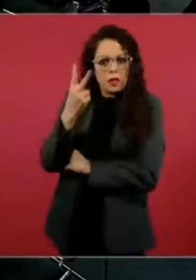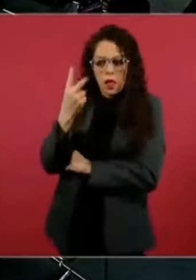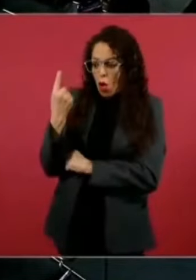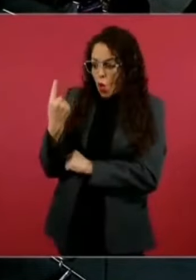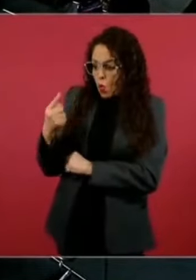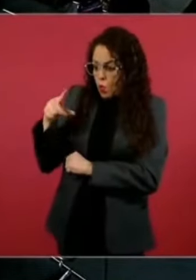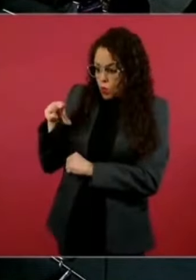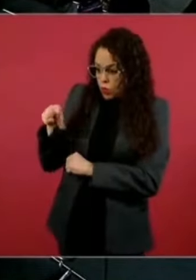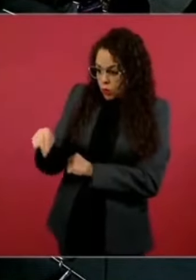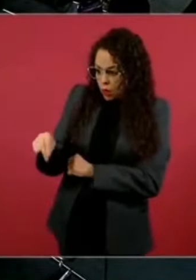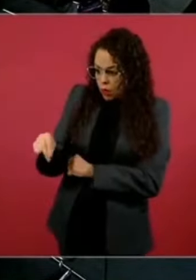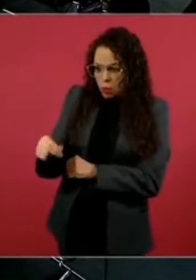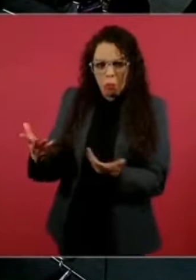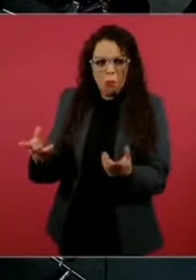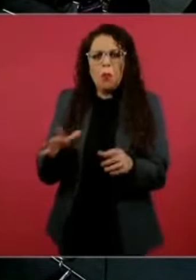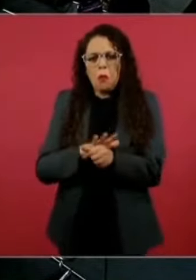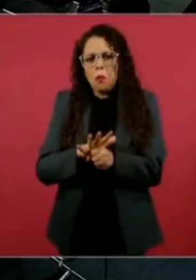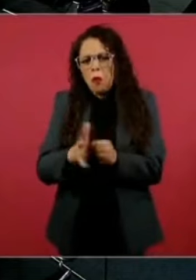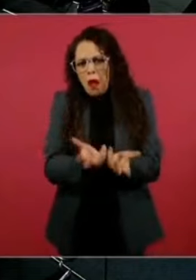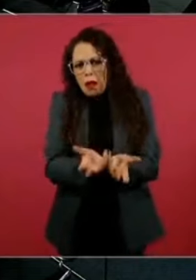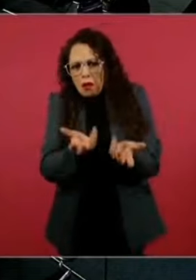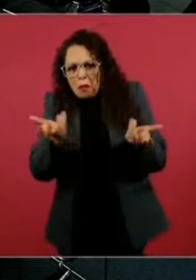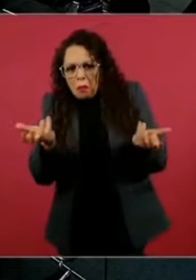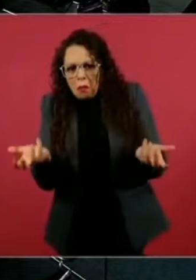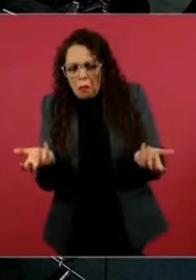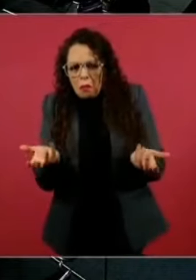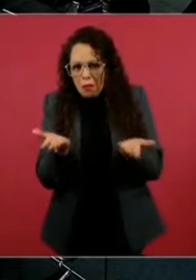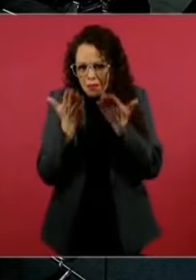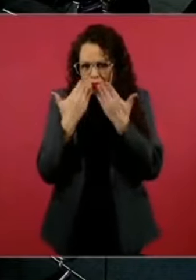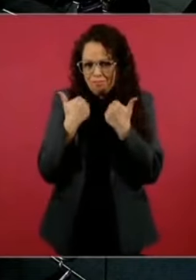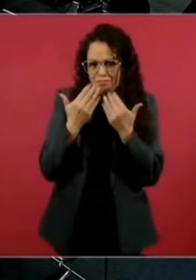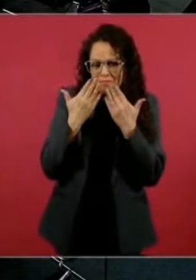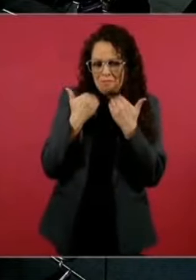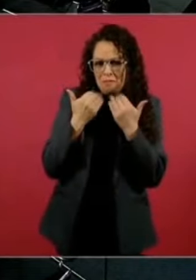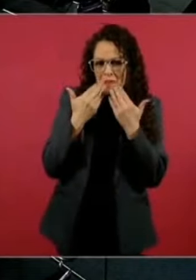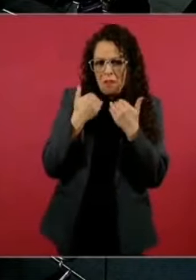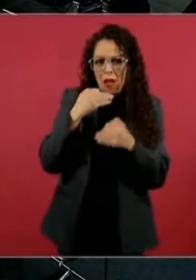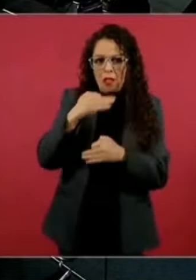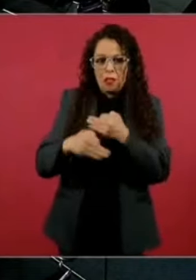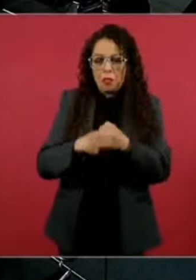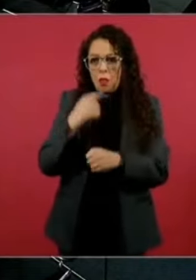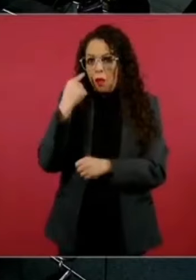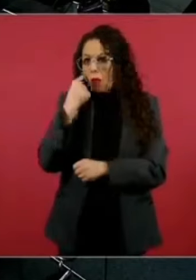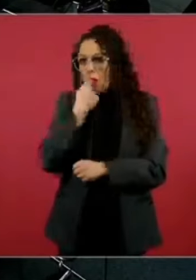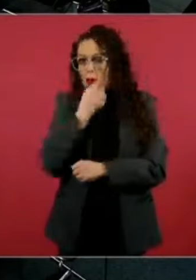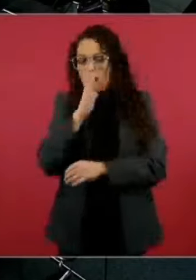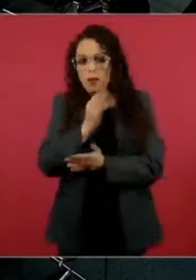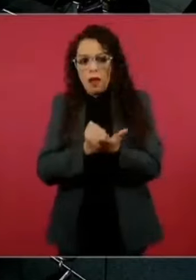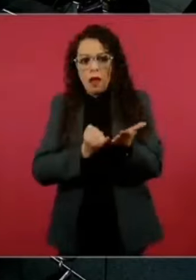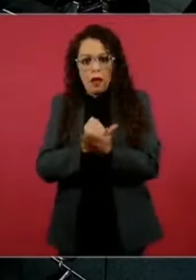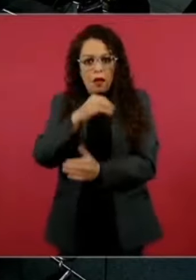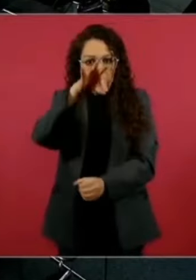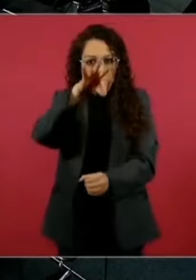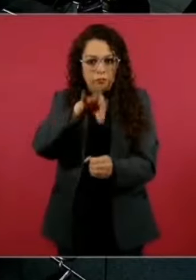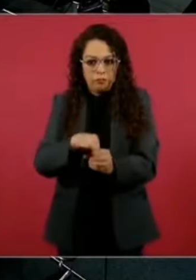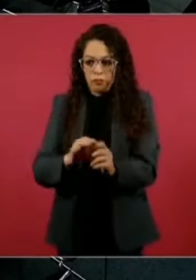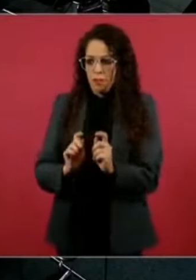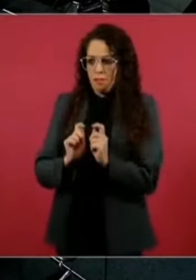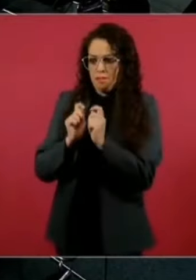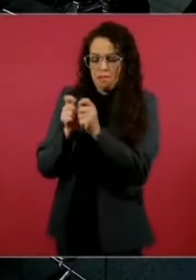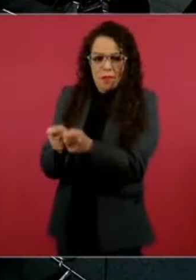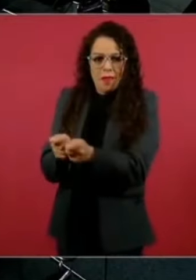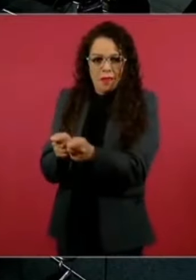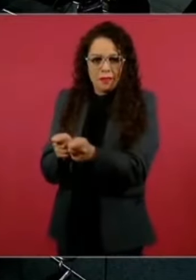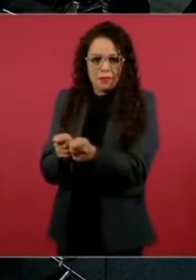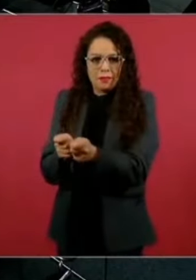en una, pues sólo en